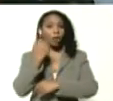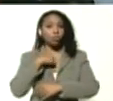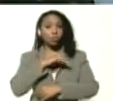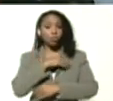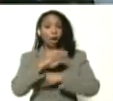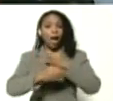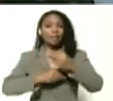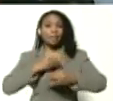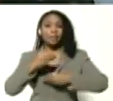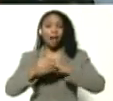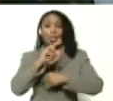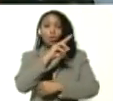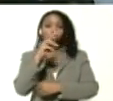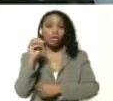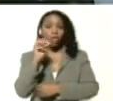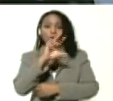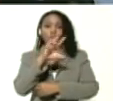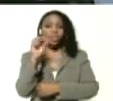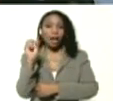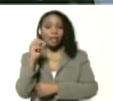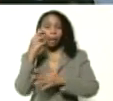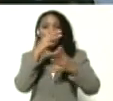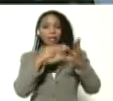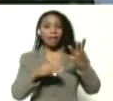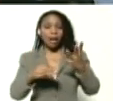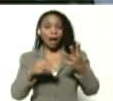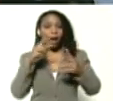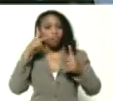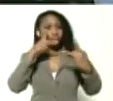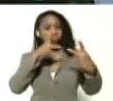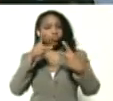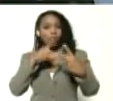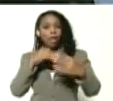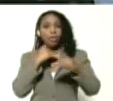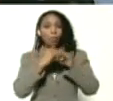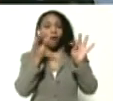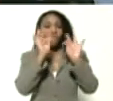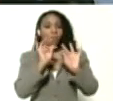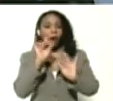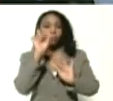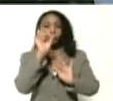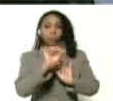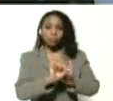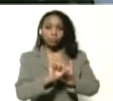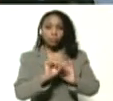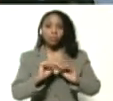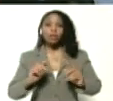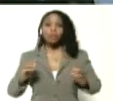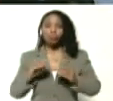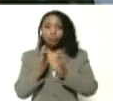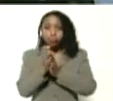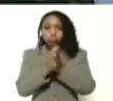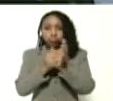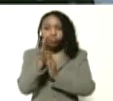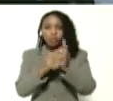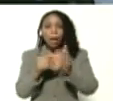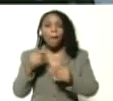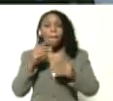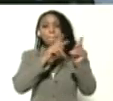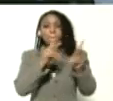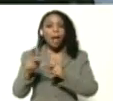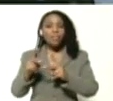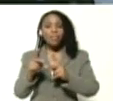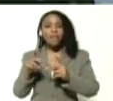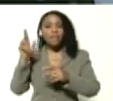consolidar 230 materiales audiovisuales de igual forma también emprendimos un plan de formación docente